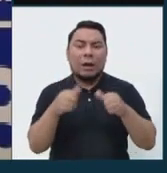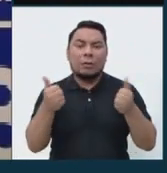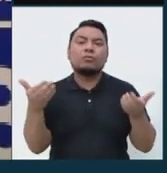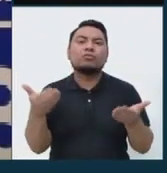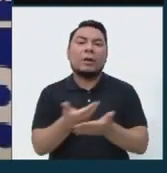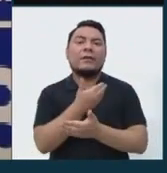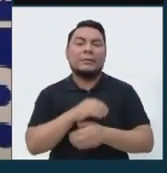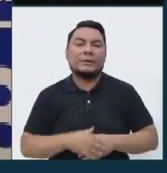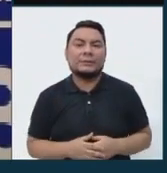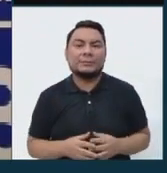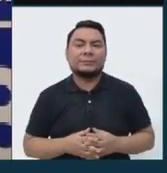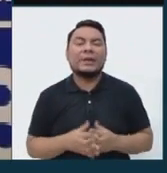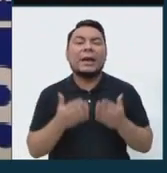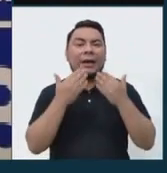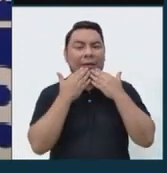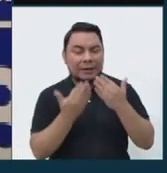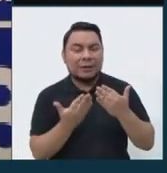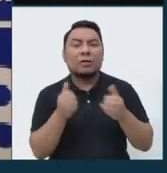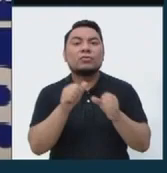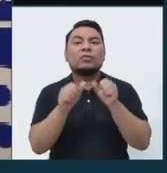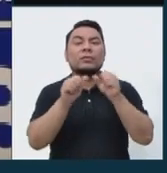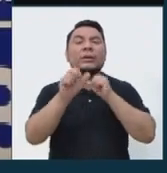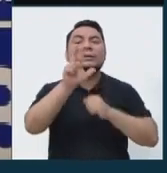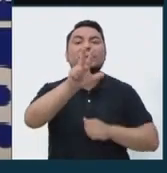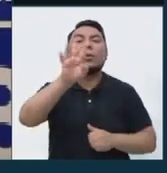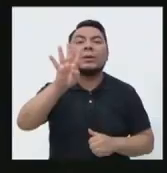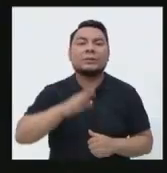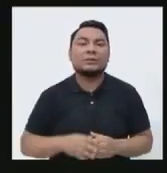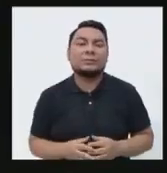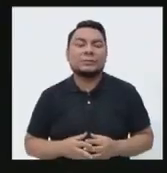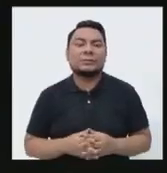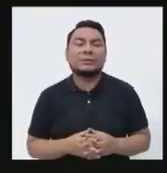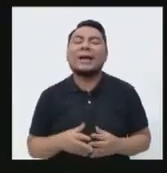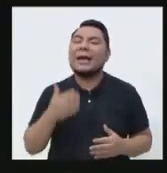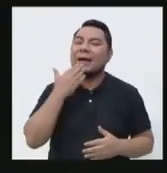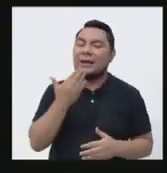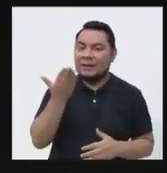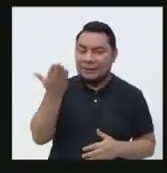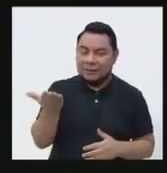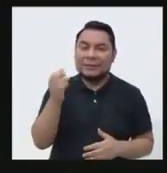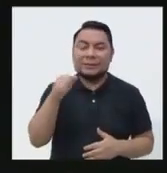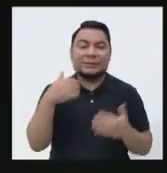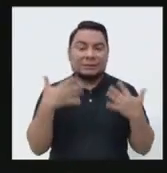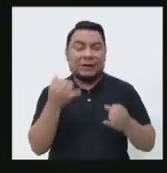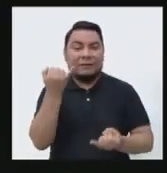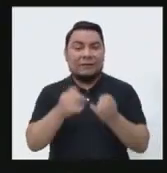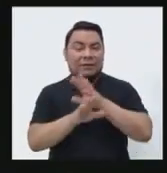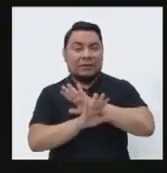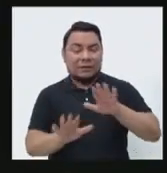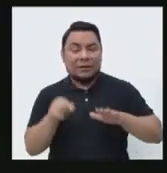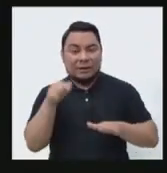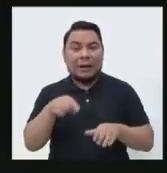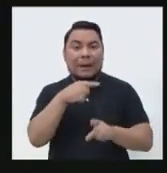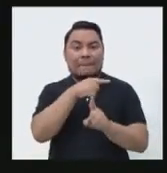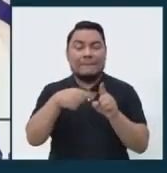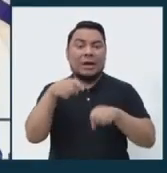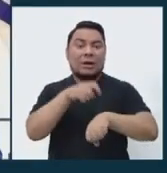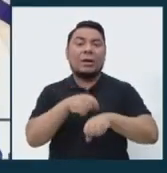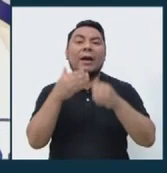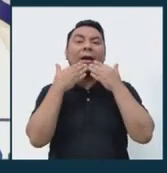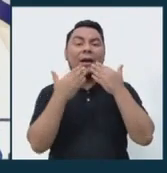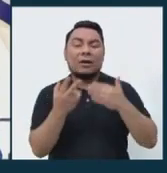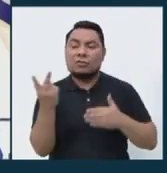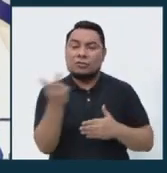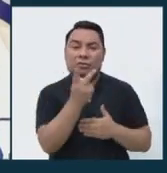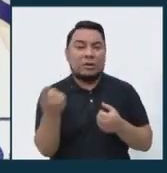nuevamente. Gracias. Número 34. Gracias al candidato. Hemos llegado así al final de esta media hora. Quiero agradecer